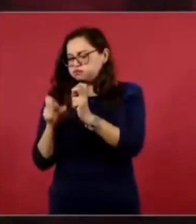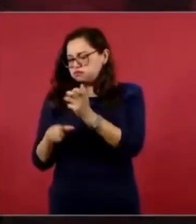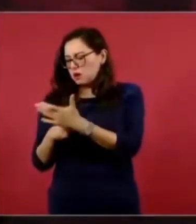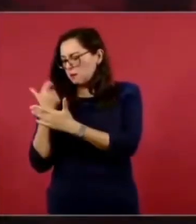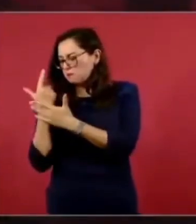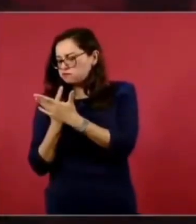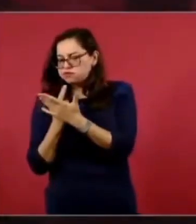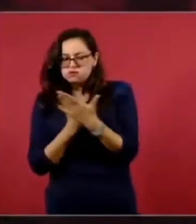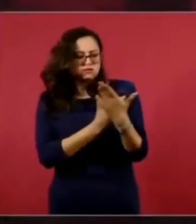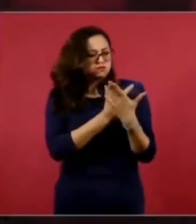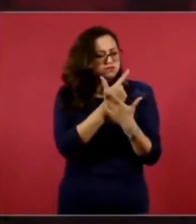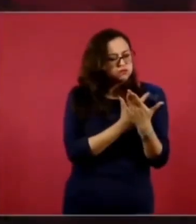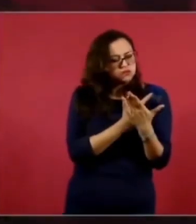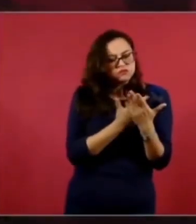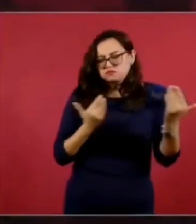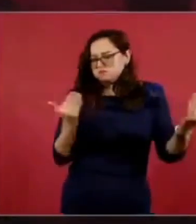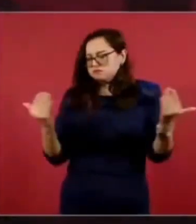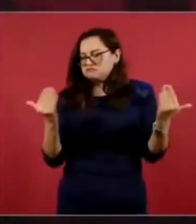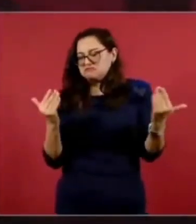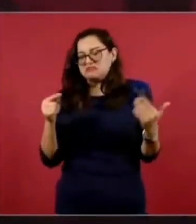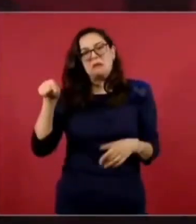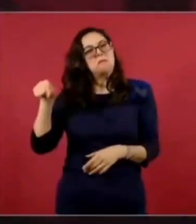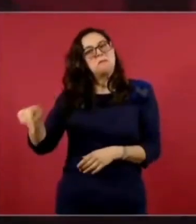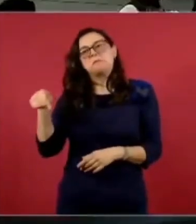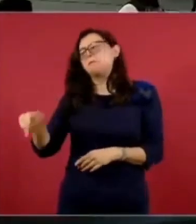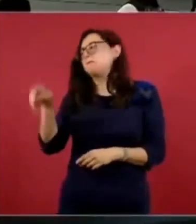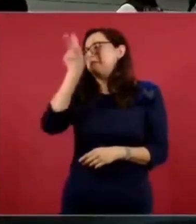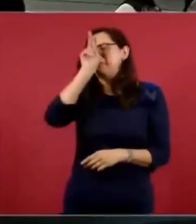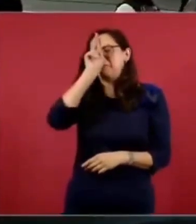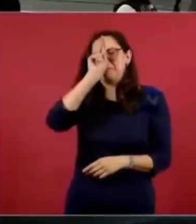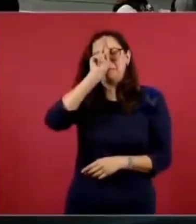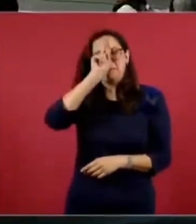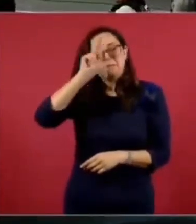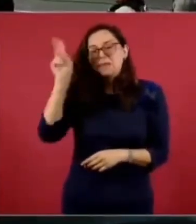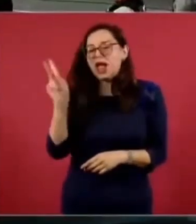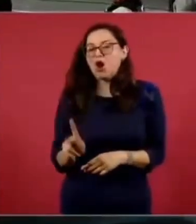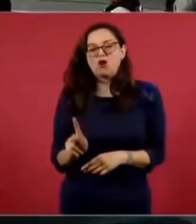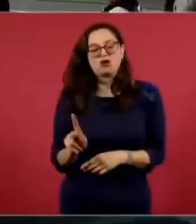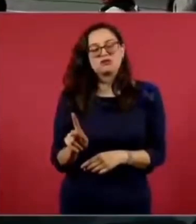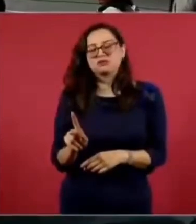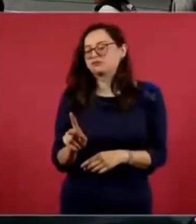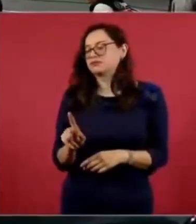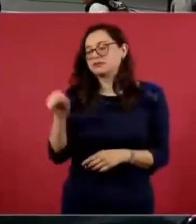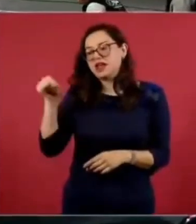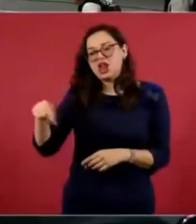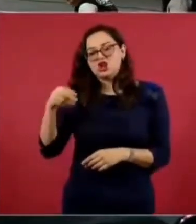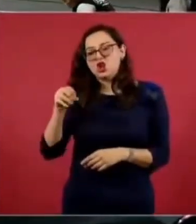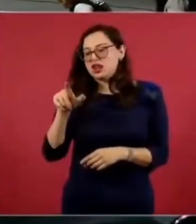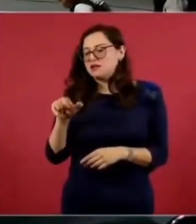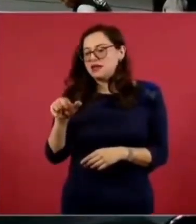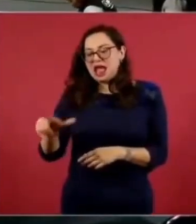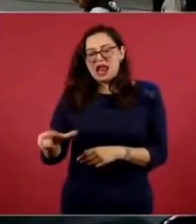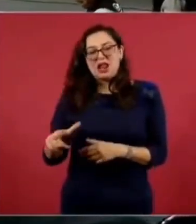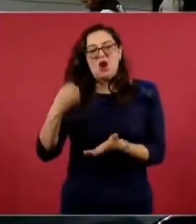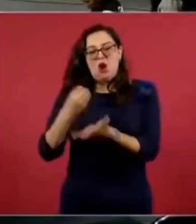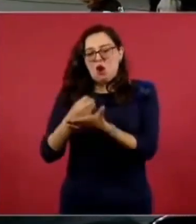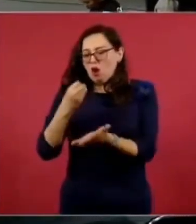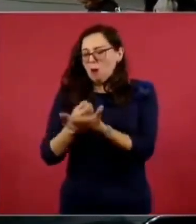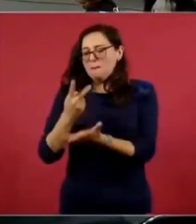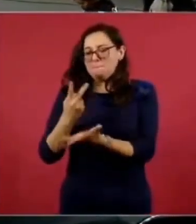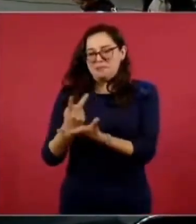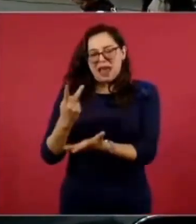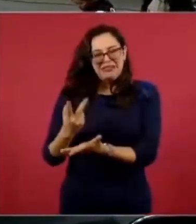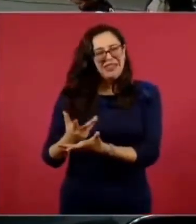más oro, más plata en el periodo neoliberal de 36 años,